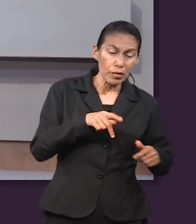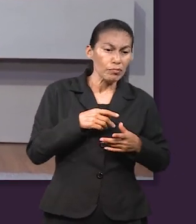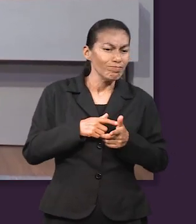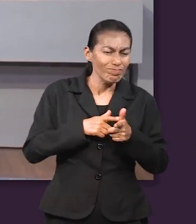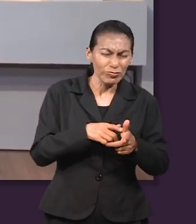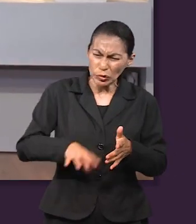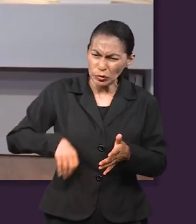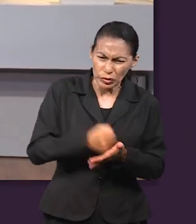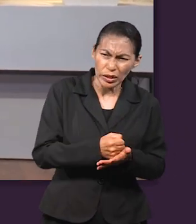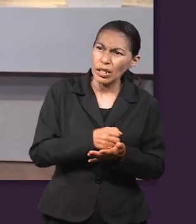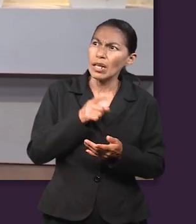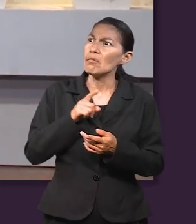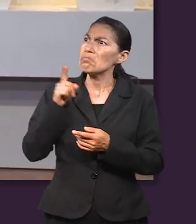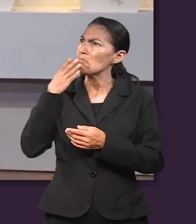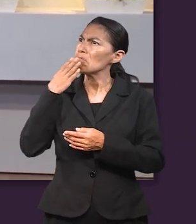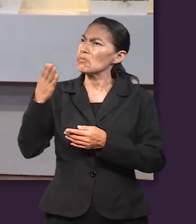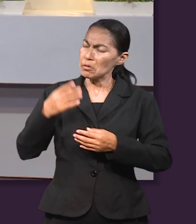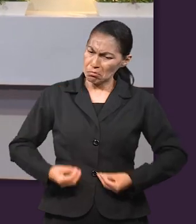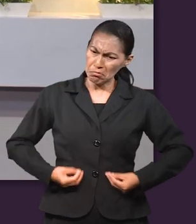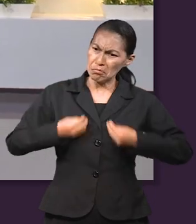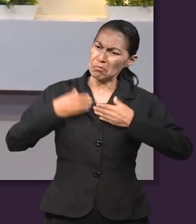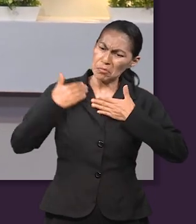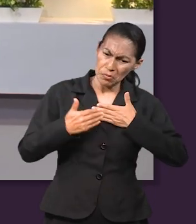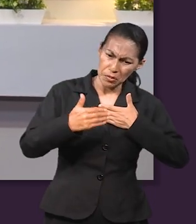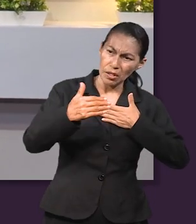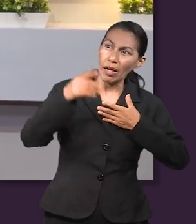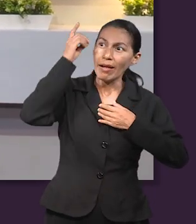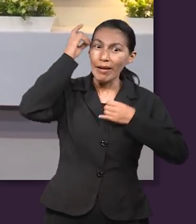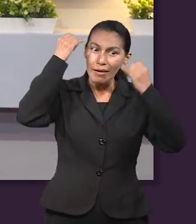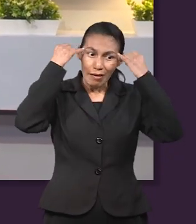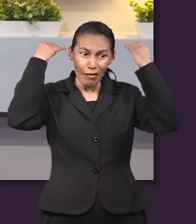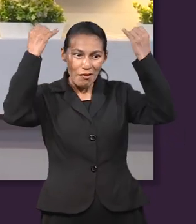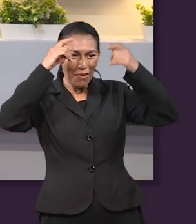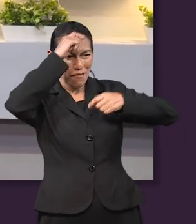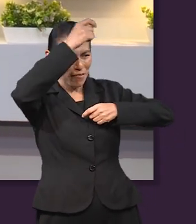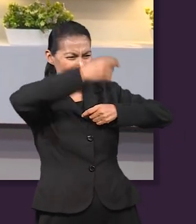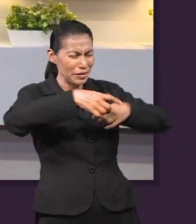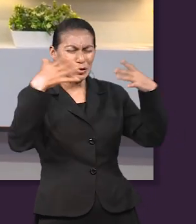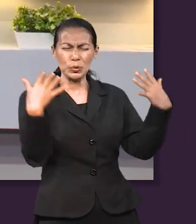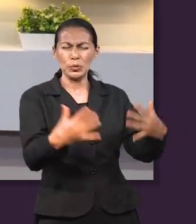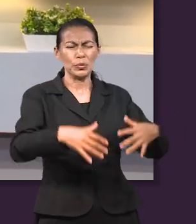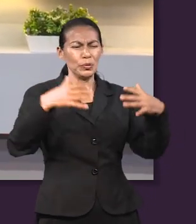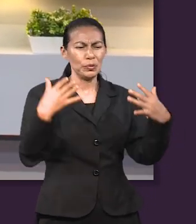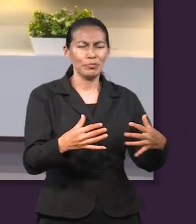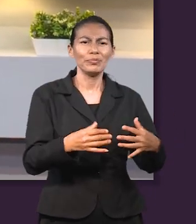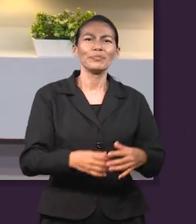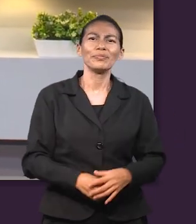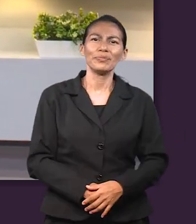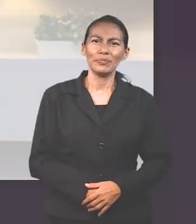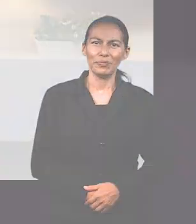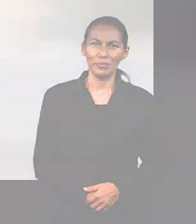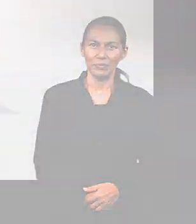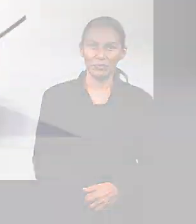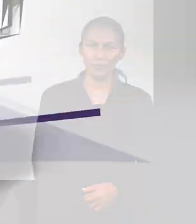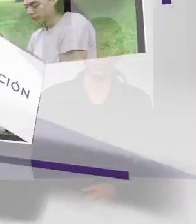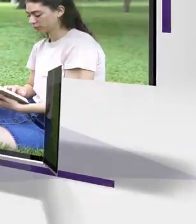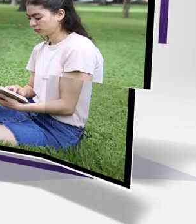pecado, verá linaje y vivirá por largos días, y la voluntad de Jehová será en su mano prosperada.